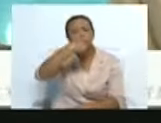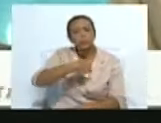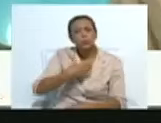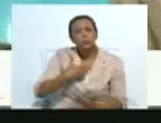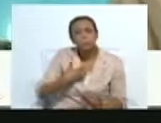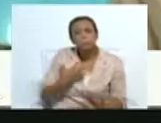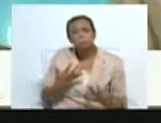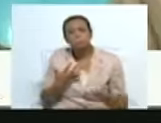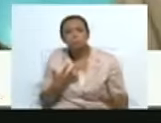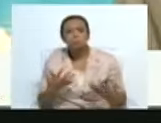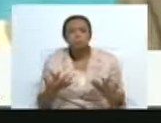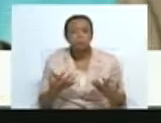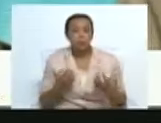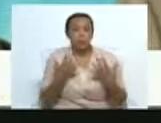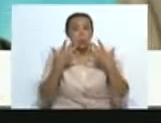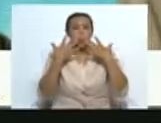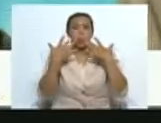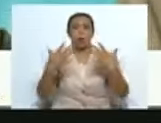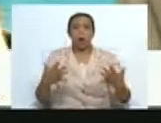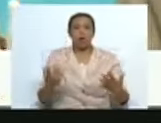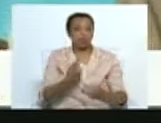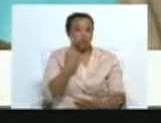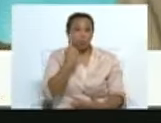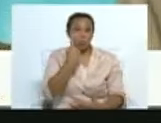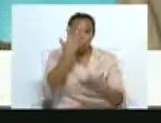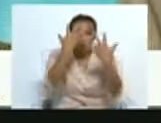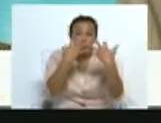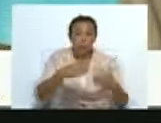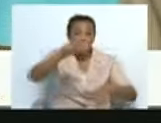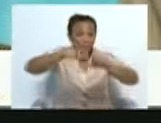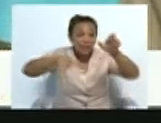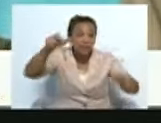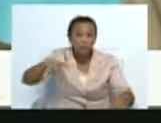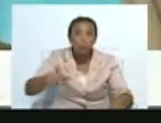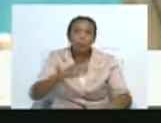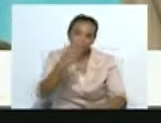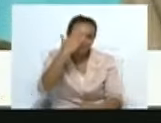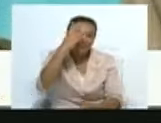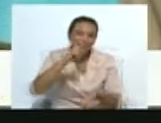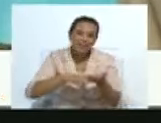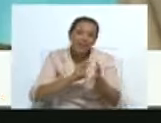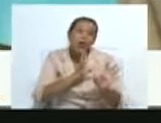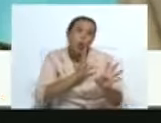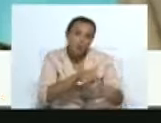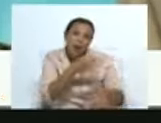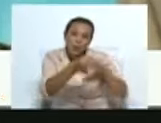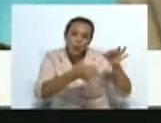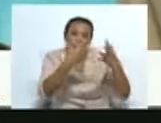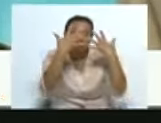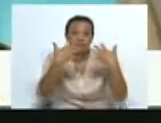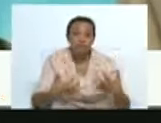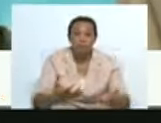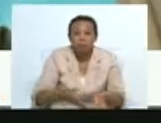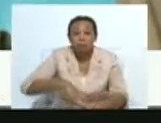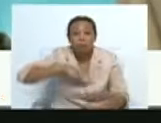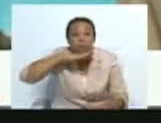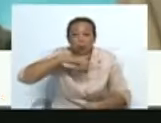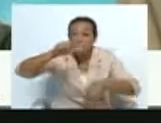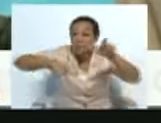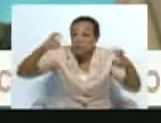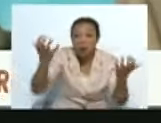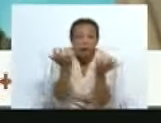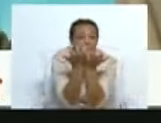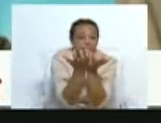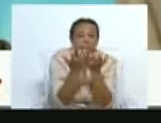me impactó no es solamente el público, que claramente ya Nicola, como explicó, la relación